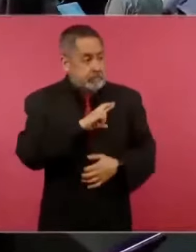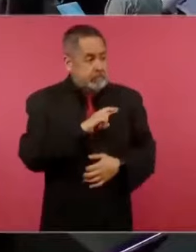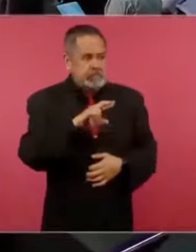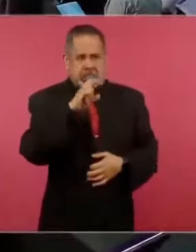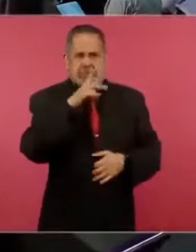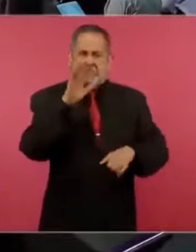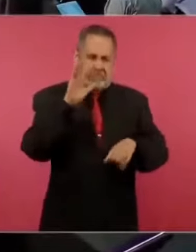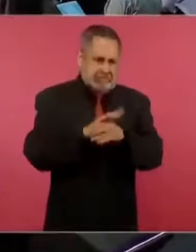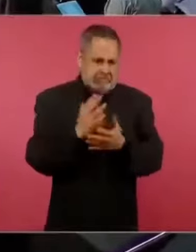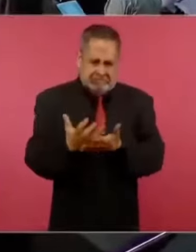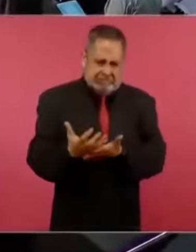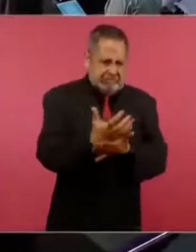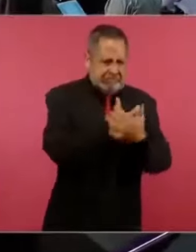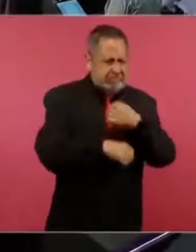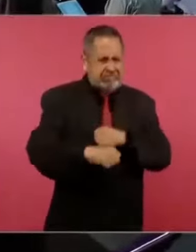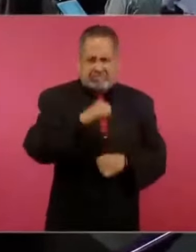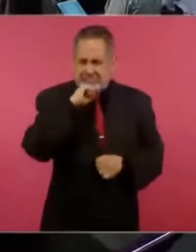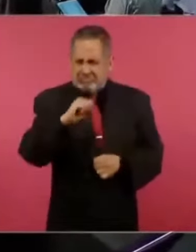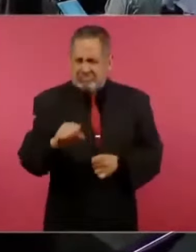dolariza,